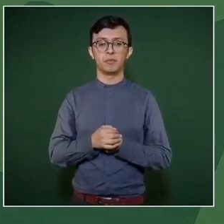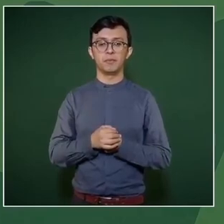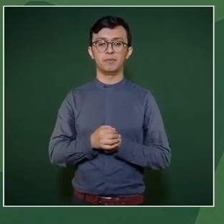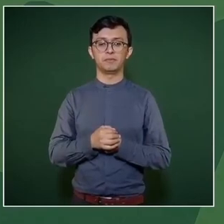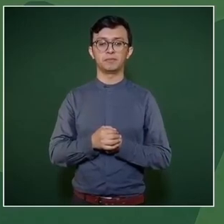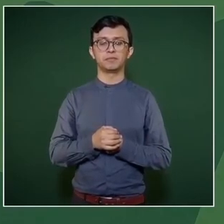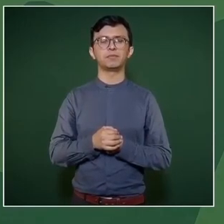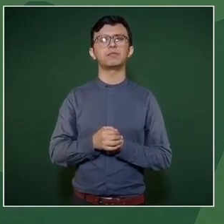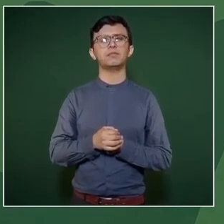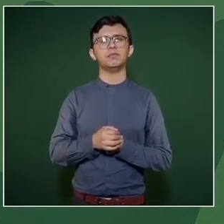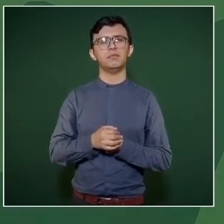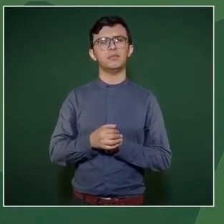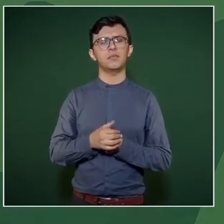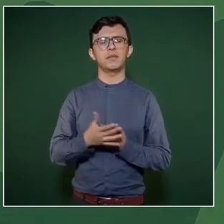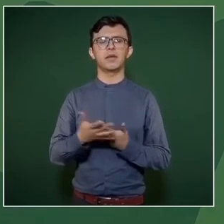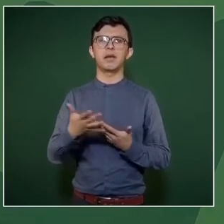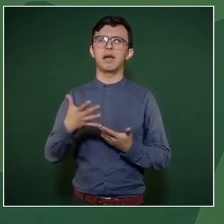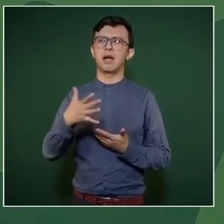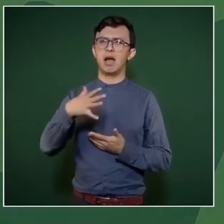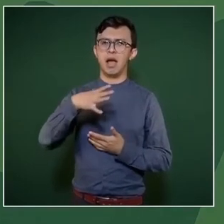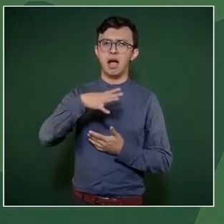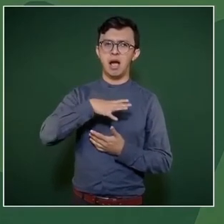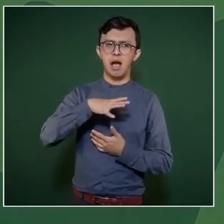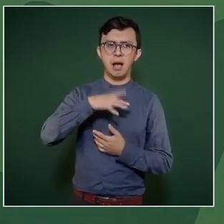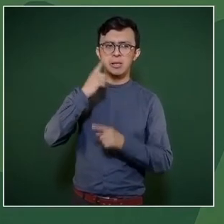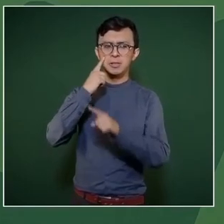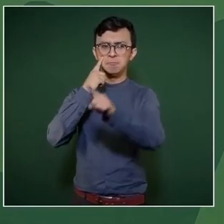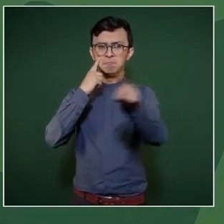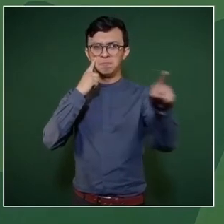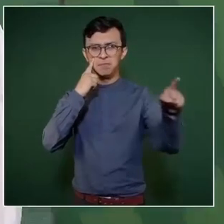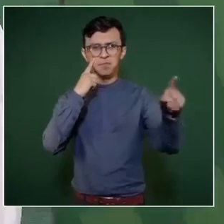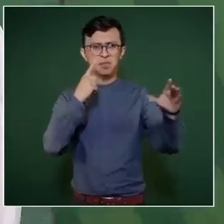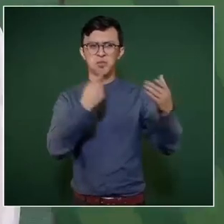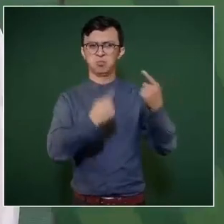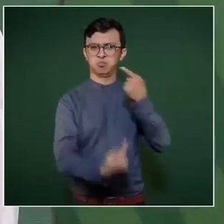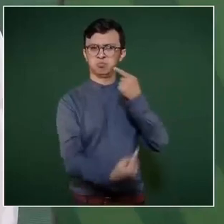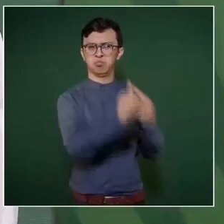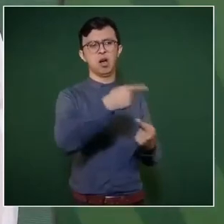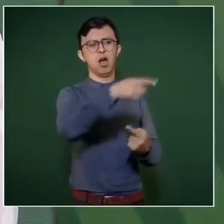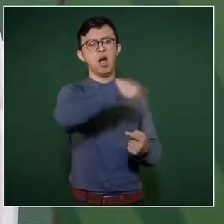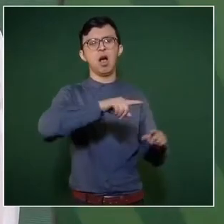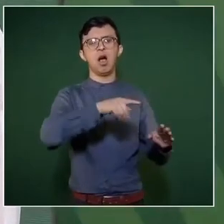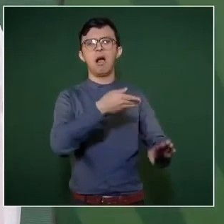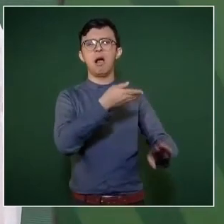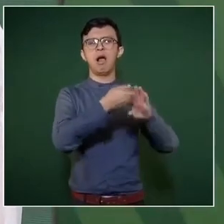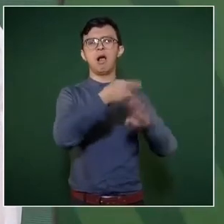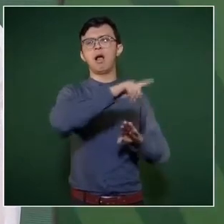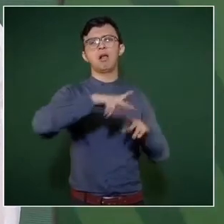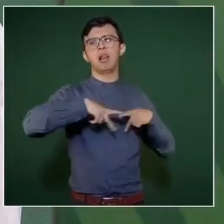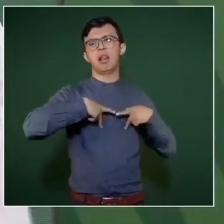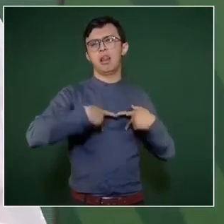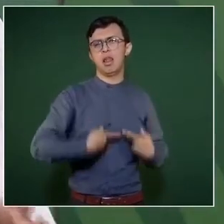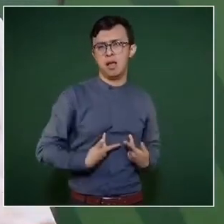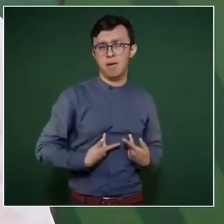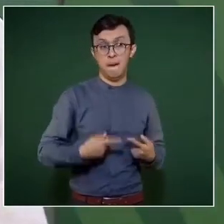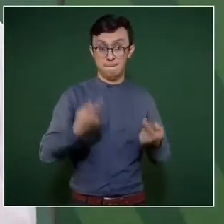muy debilitados y sus intelectuales orgánicos